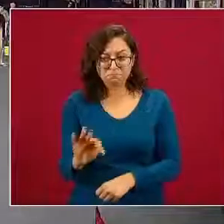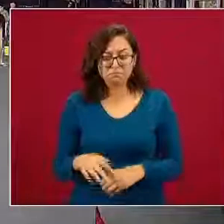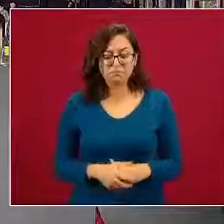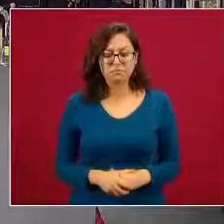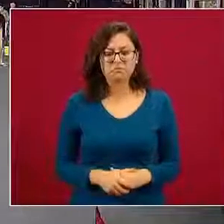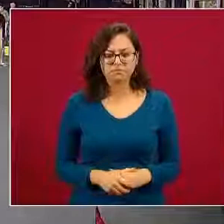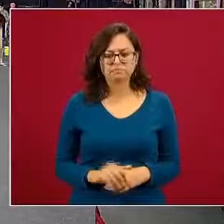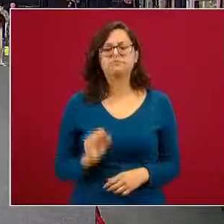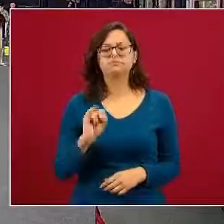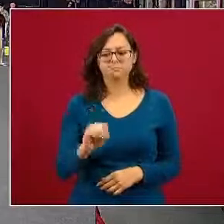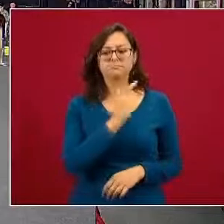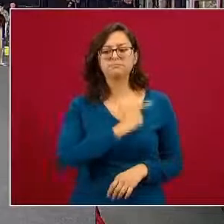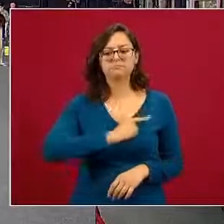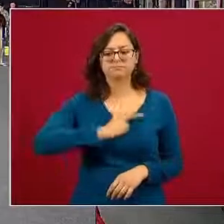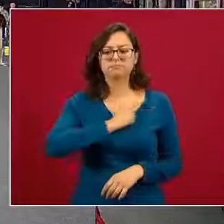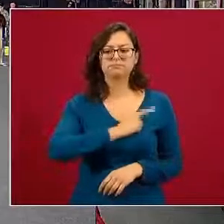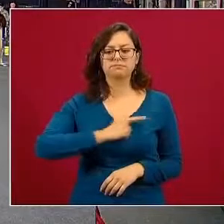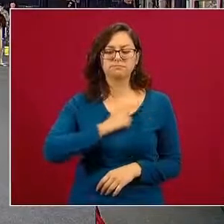mucho gusto